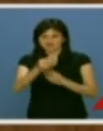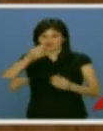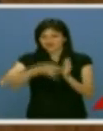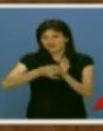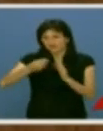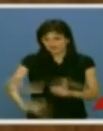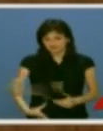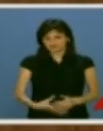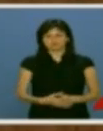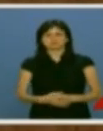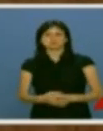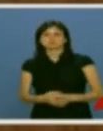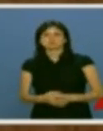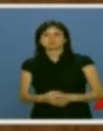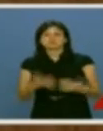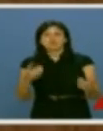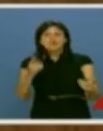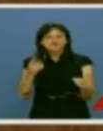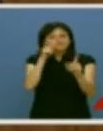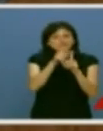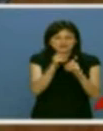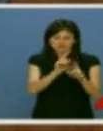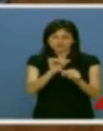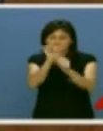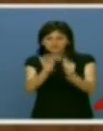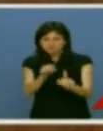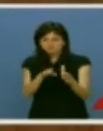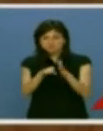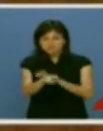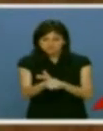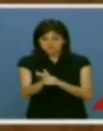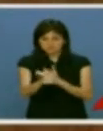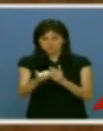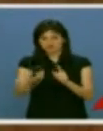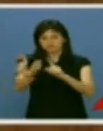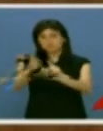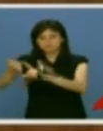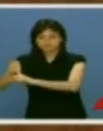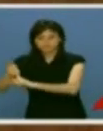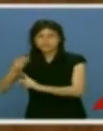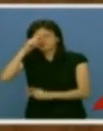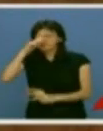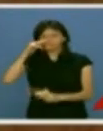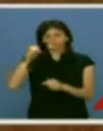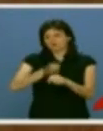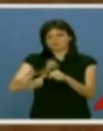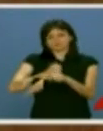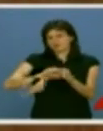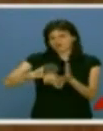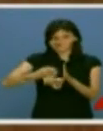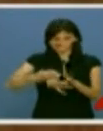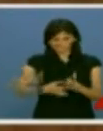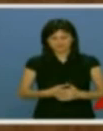más que la austeridad, que no puede ser un fin en sí mismo, sino una forma de abordar los verdaderos fines, me preocupa la eficiencia. Miren,